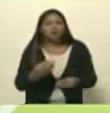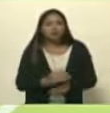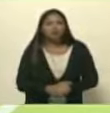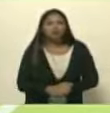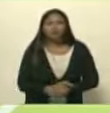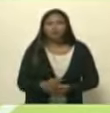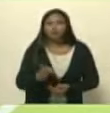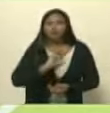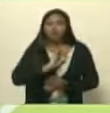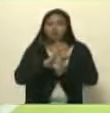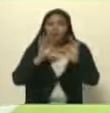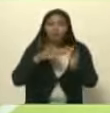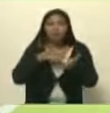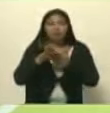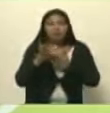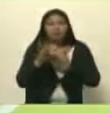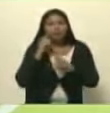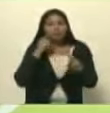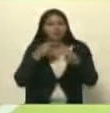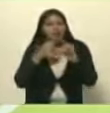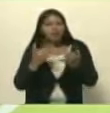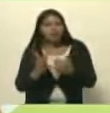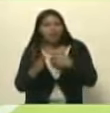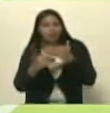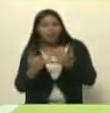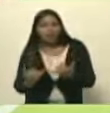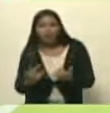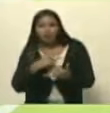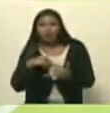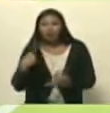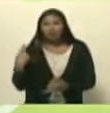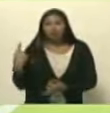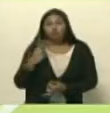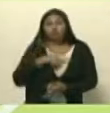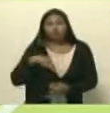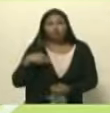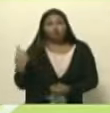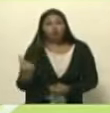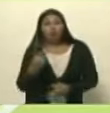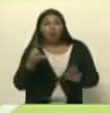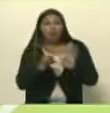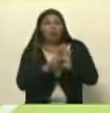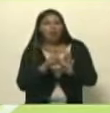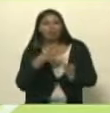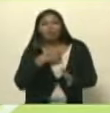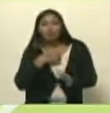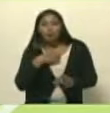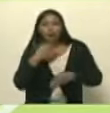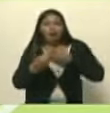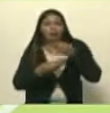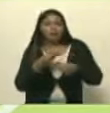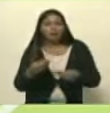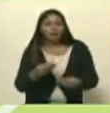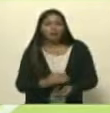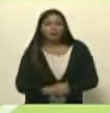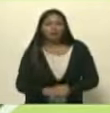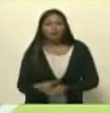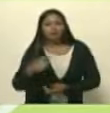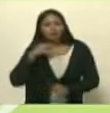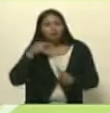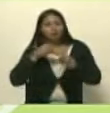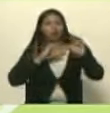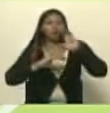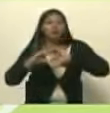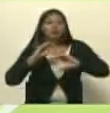garantizar ese precepto que no debe estar solo en la ley tiene que ser materializado en medios de